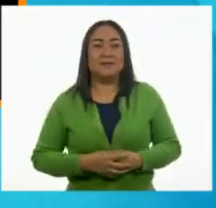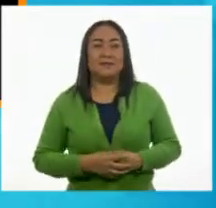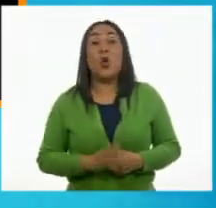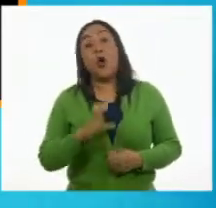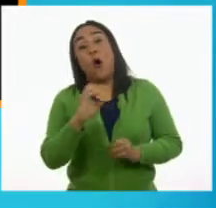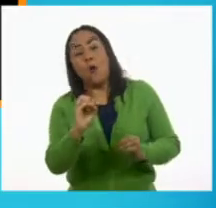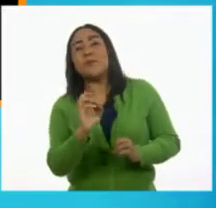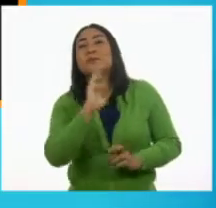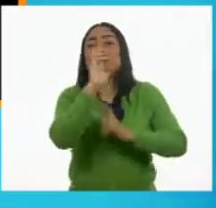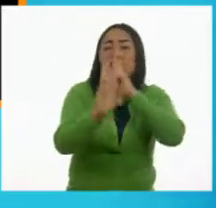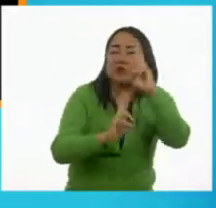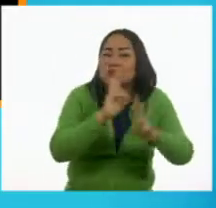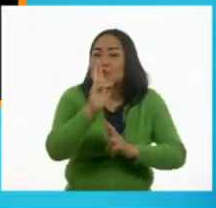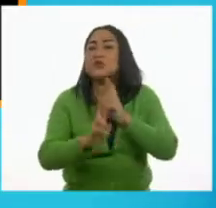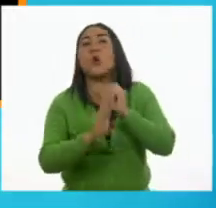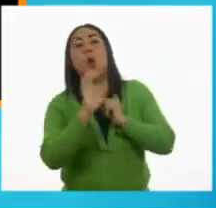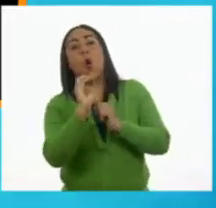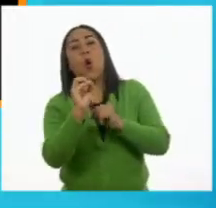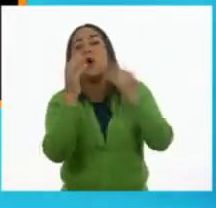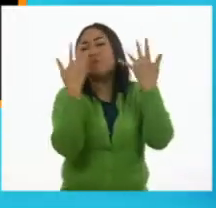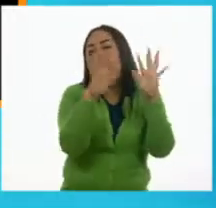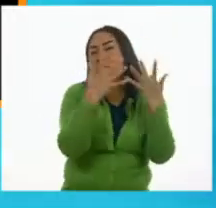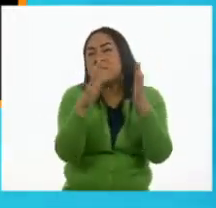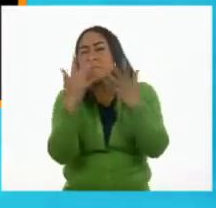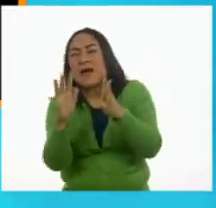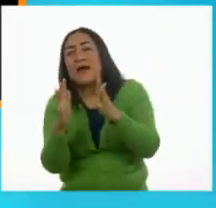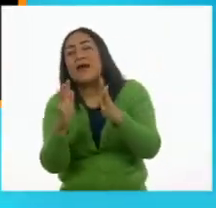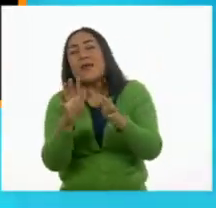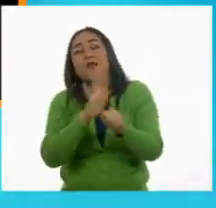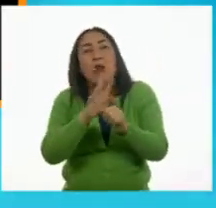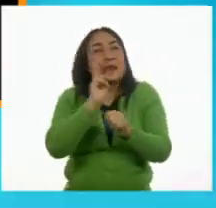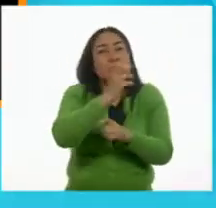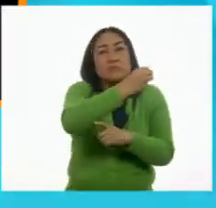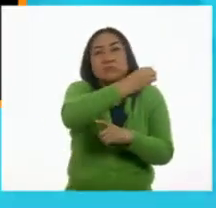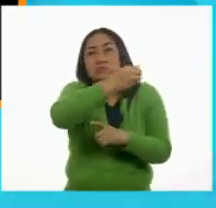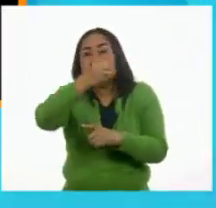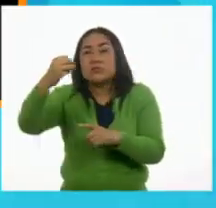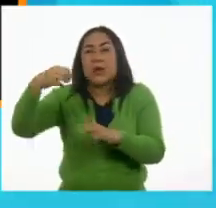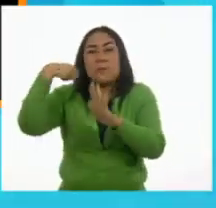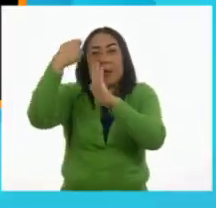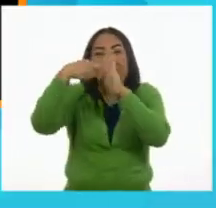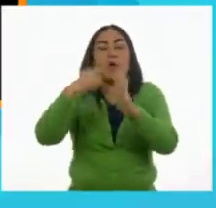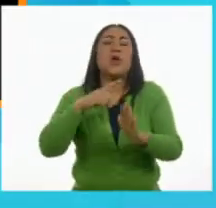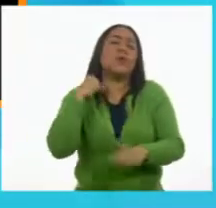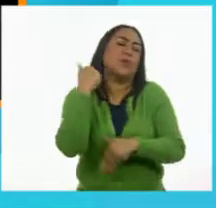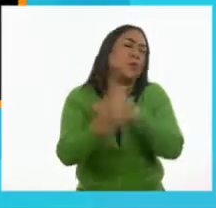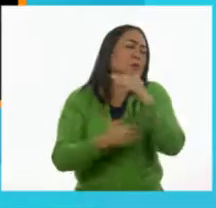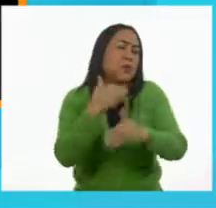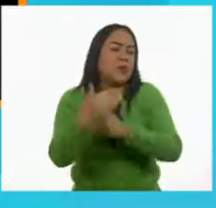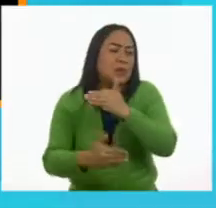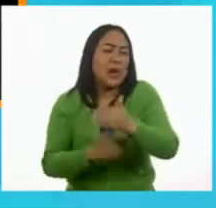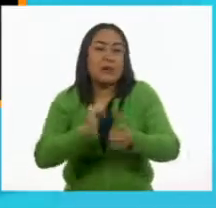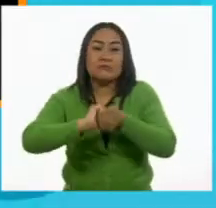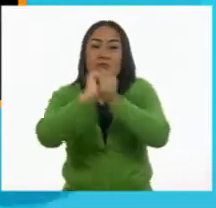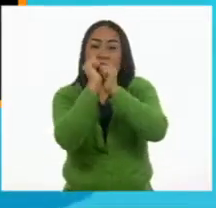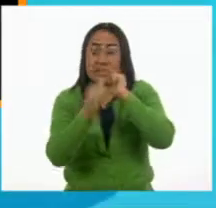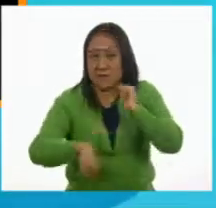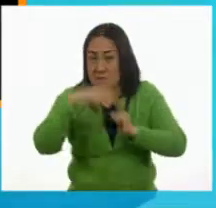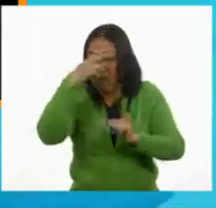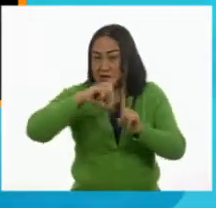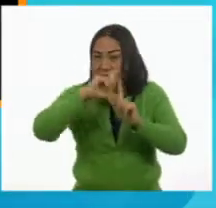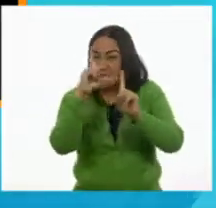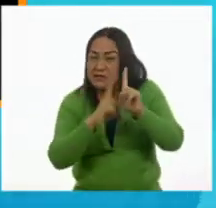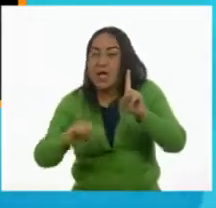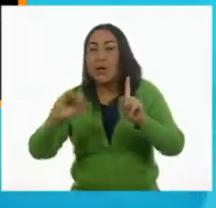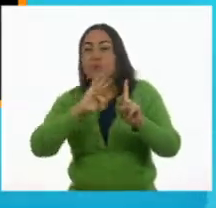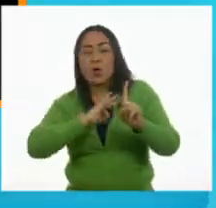chiflando o aplaudiendo según lo que pasara en la película. Con el tiempo, el número de lugares en México donde se